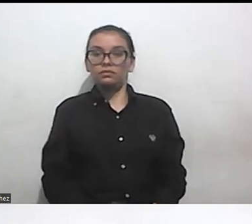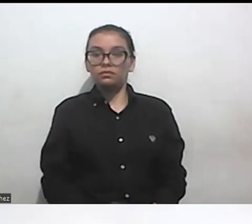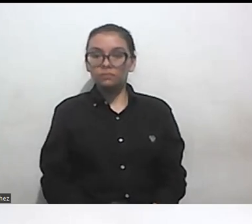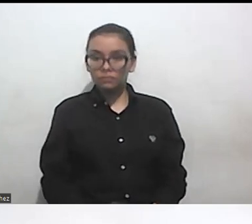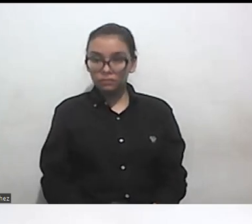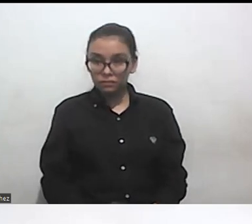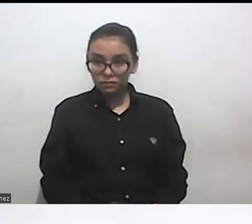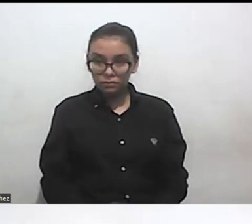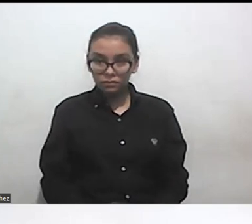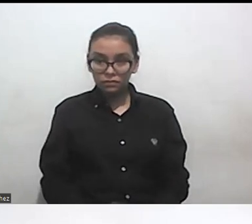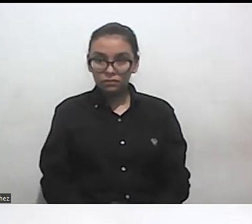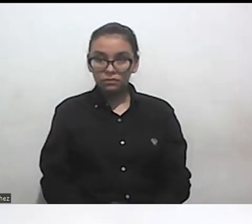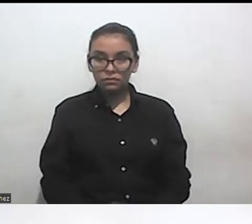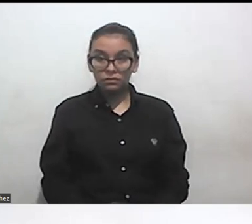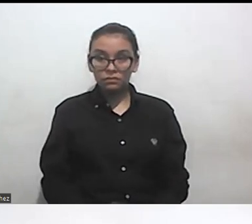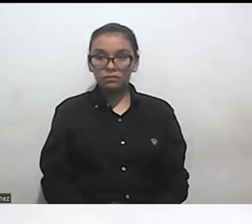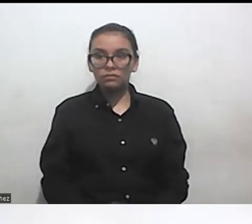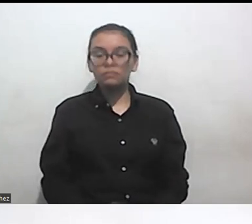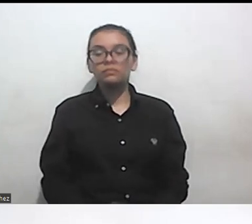listo ahí te escuchamos